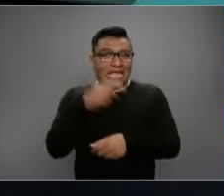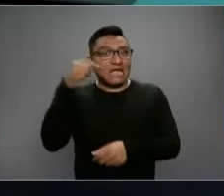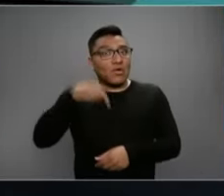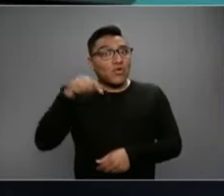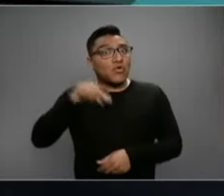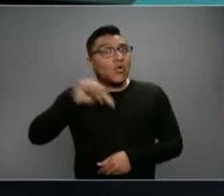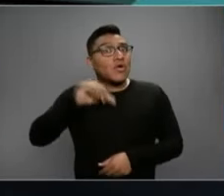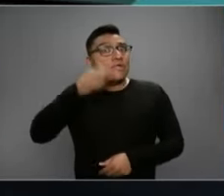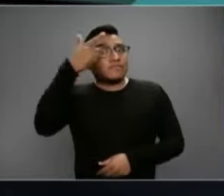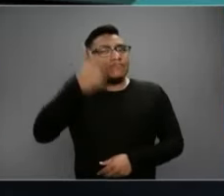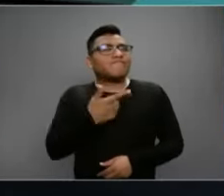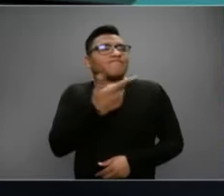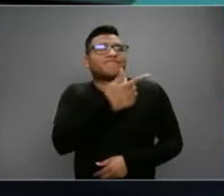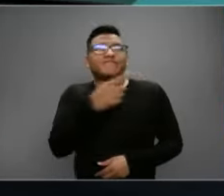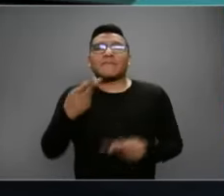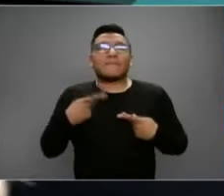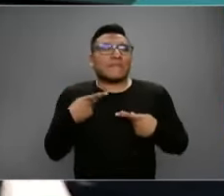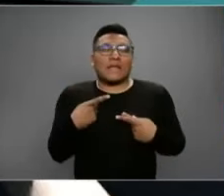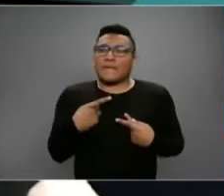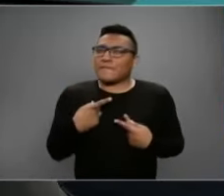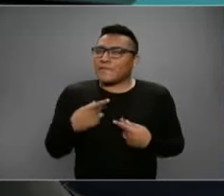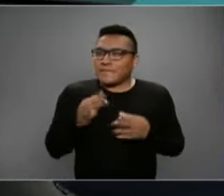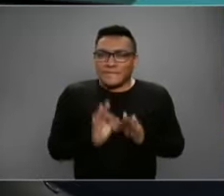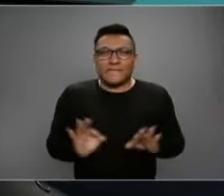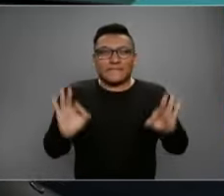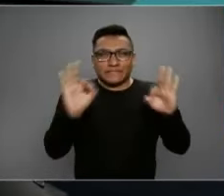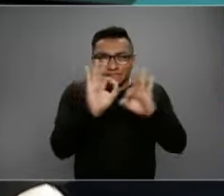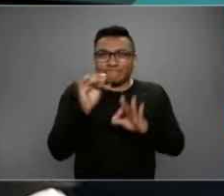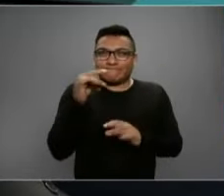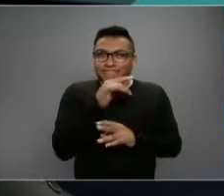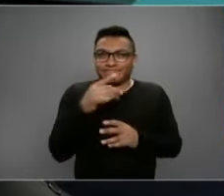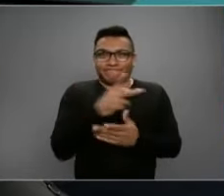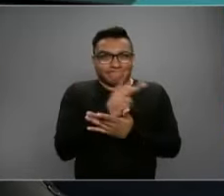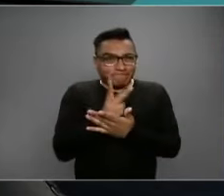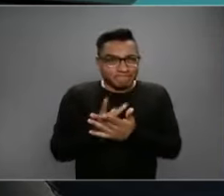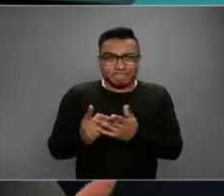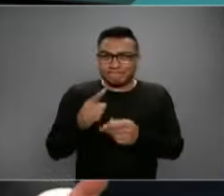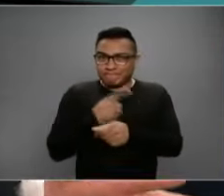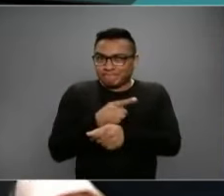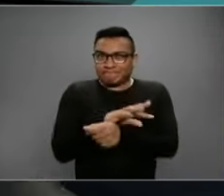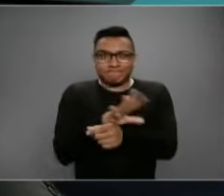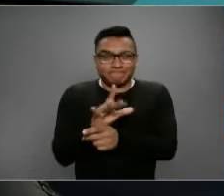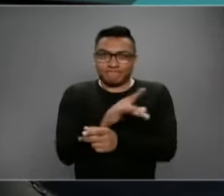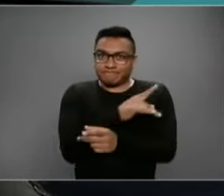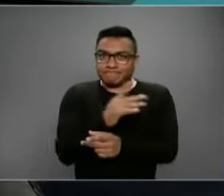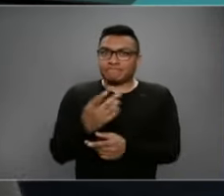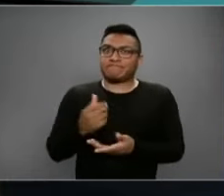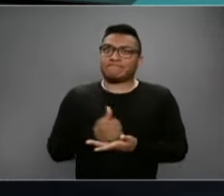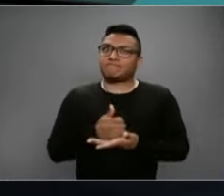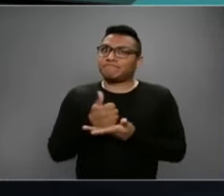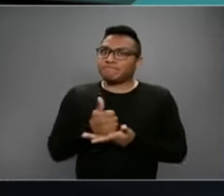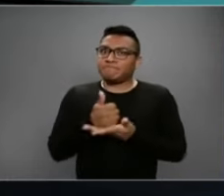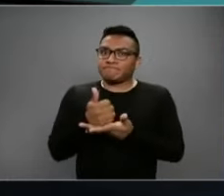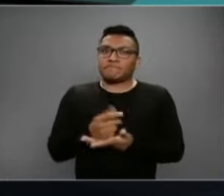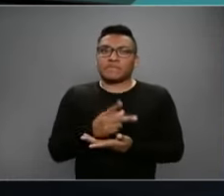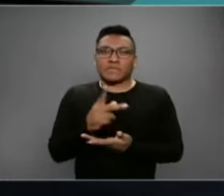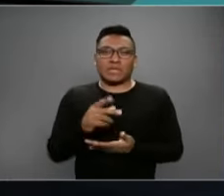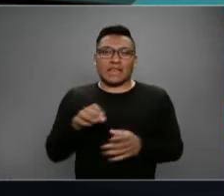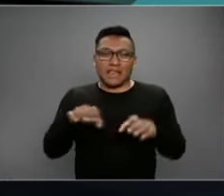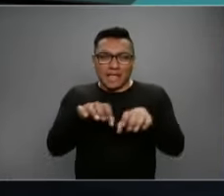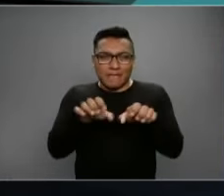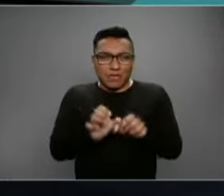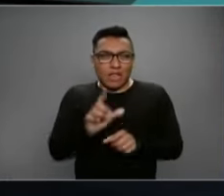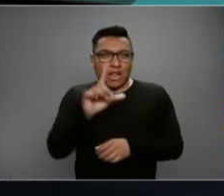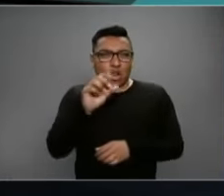Tengo aquí en el estudio a una figura clave que está trabajando en la estrategia de lucha contra el coronavirus dentro del equipo del subsecretario López